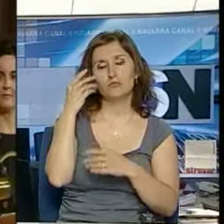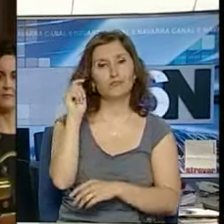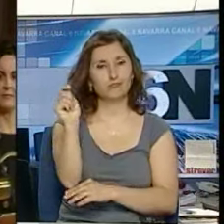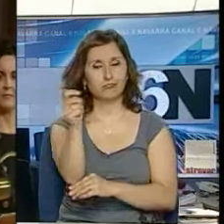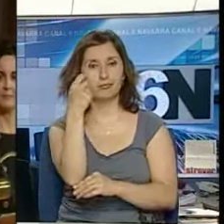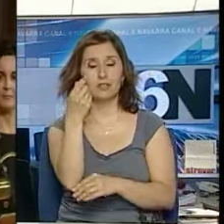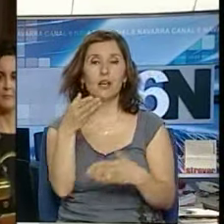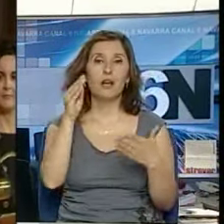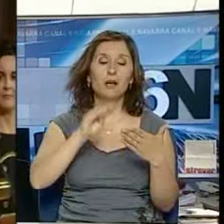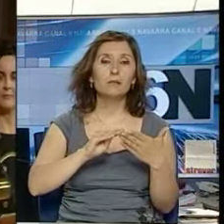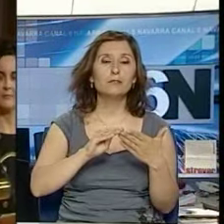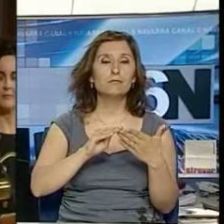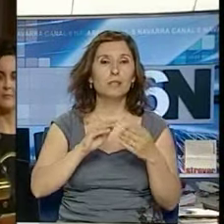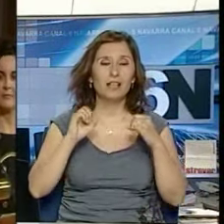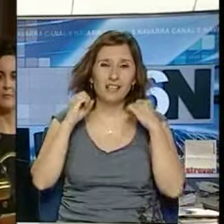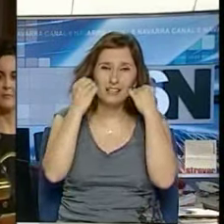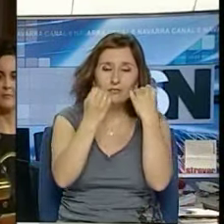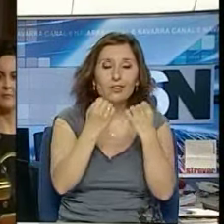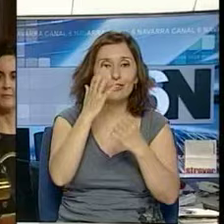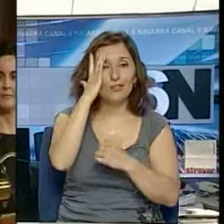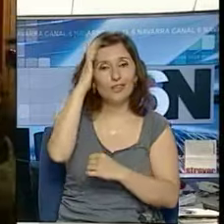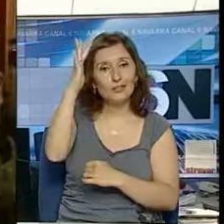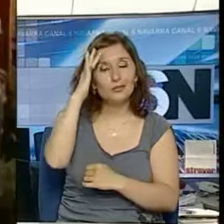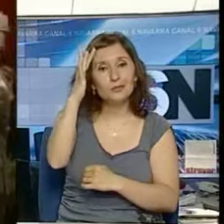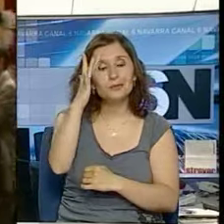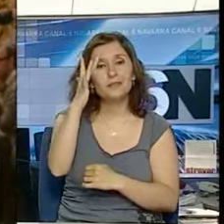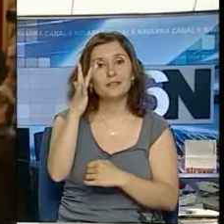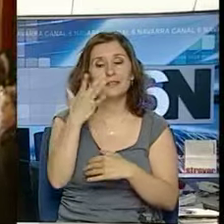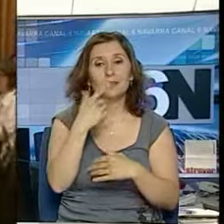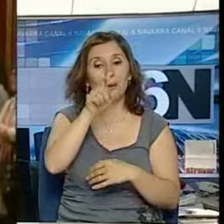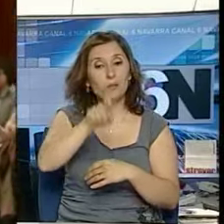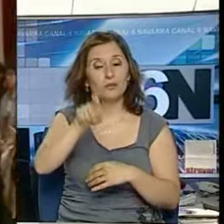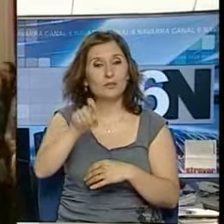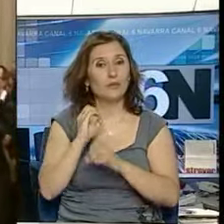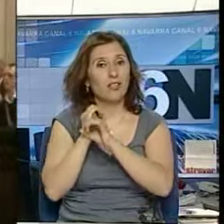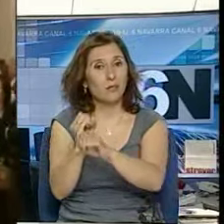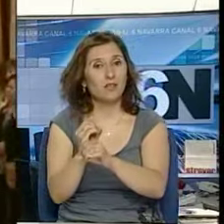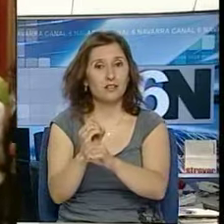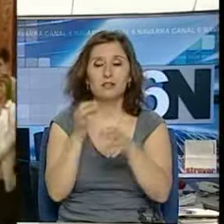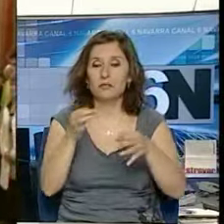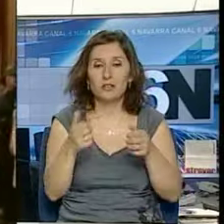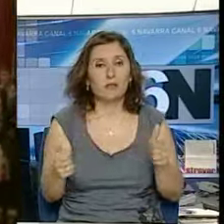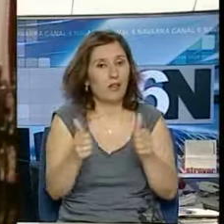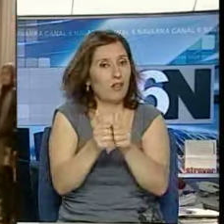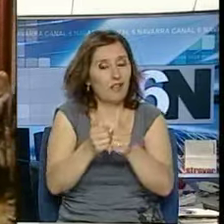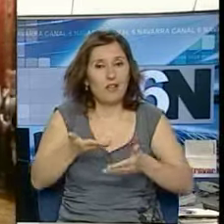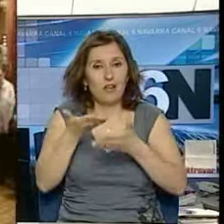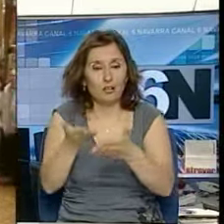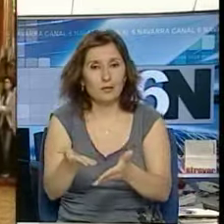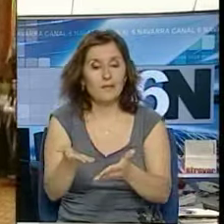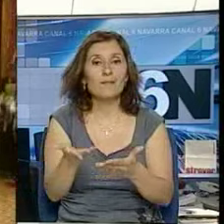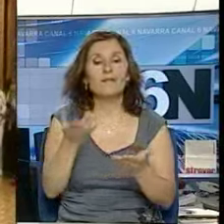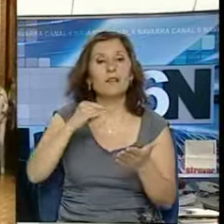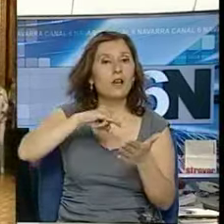y sobre todo con esfuerzo e ilusión por estar al lado de los más dependientes y sacar adelante un